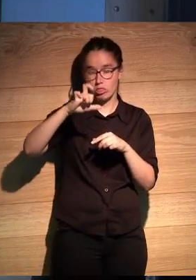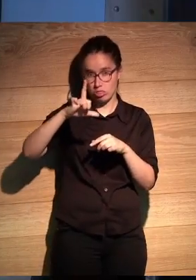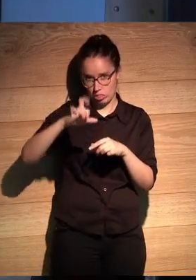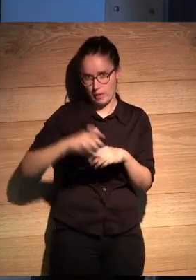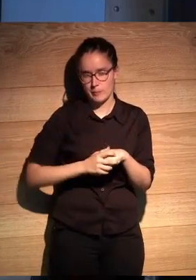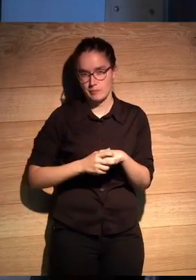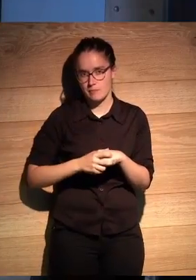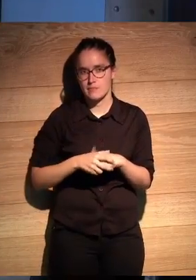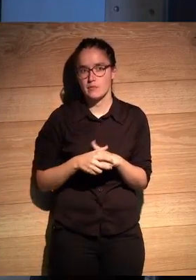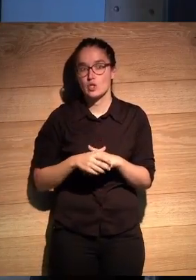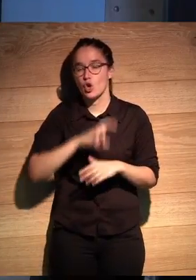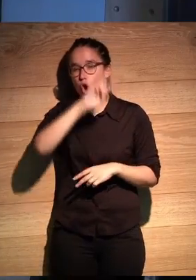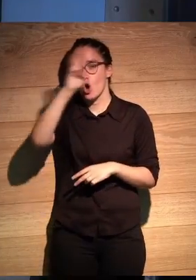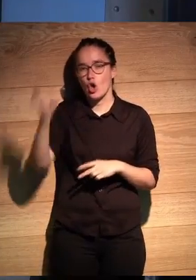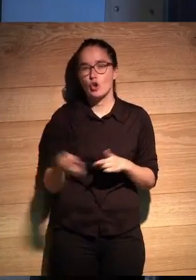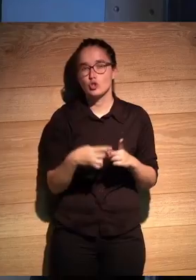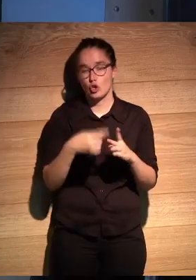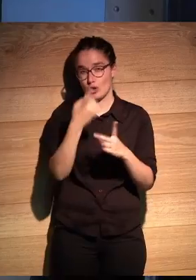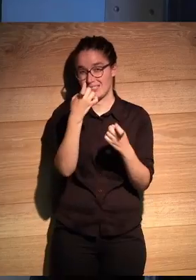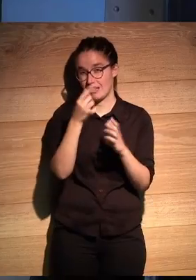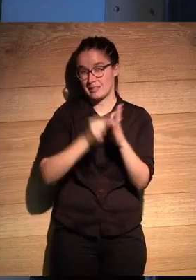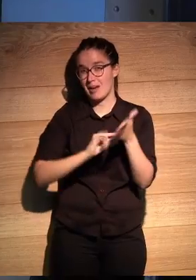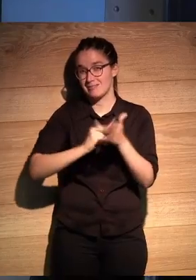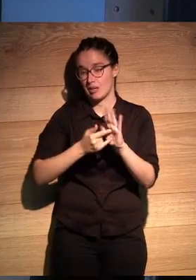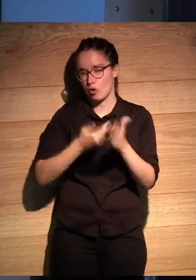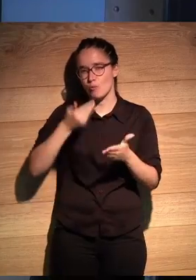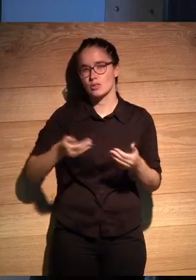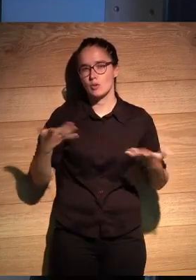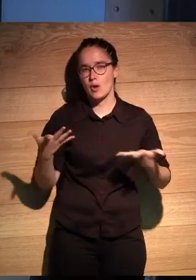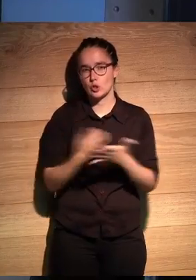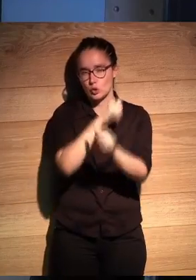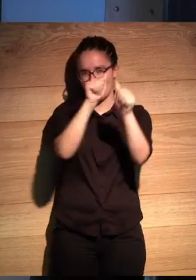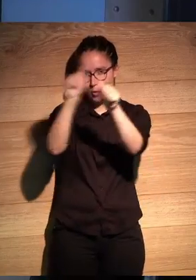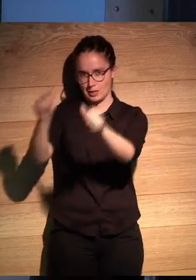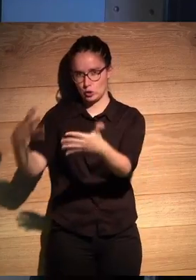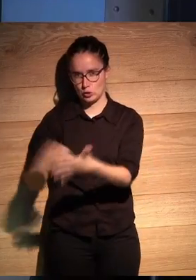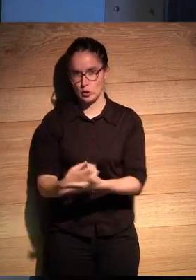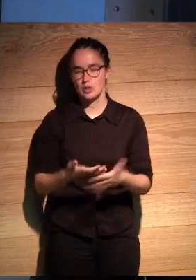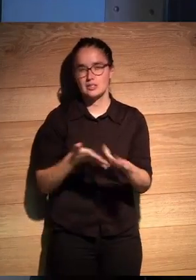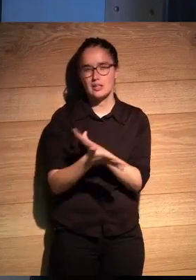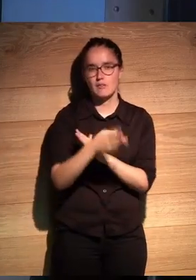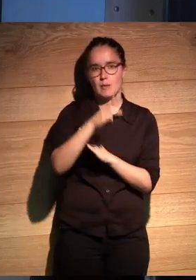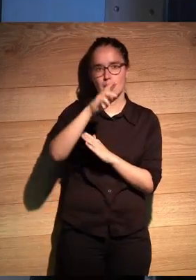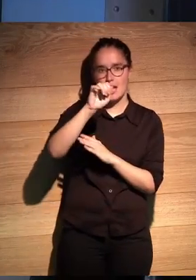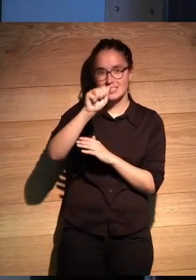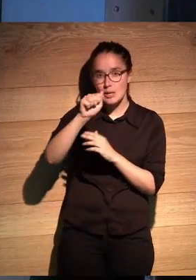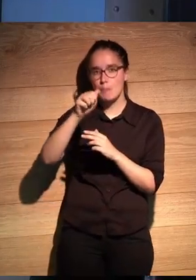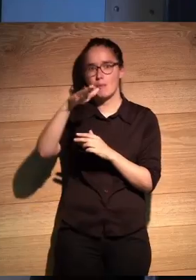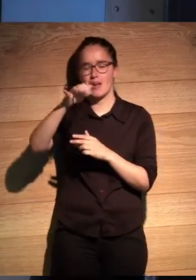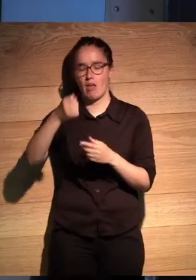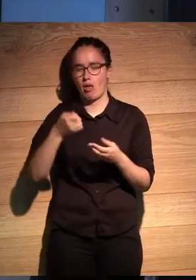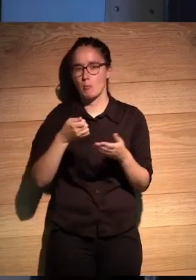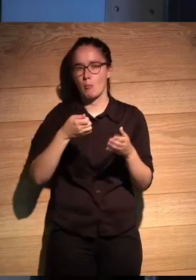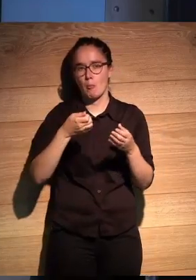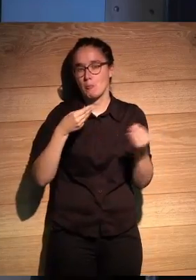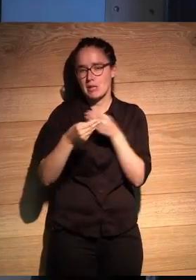design. Otro de los requerimientos técnicos que teníamos que tener en cuenta eran todos estos formatos, es decir, Pat y Pera venían con un material